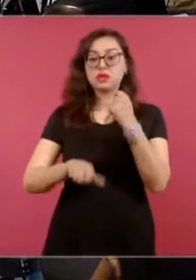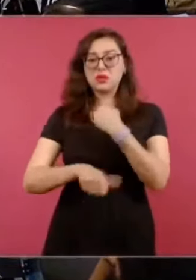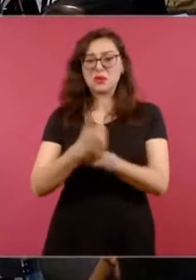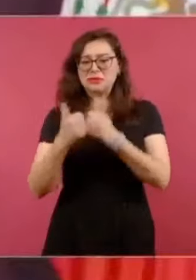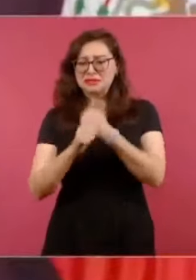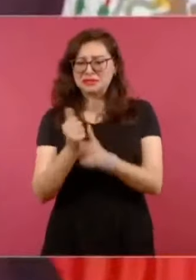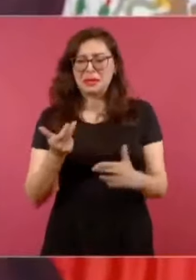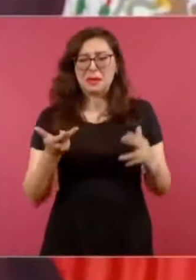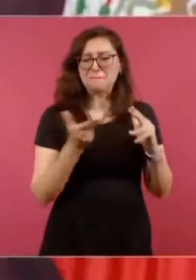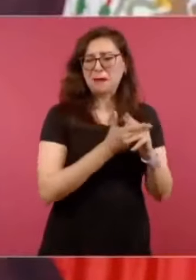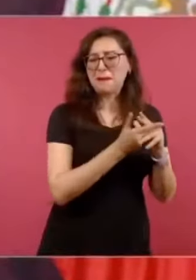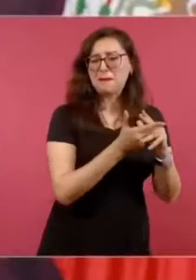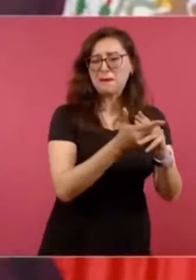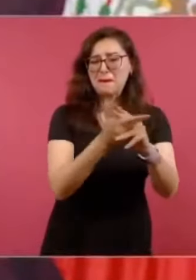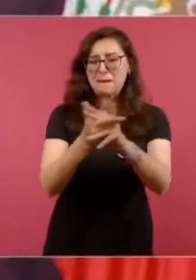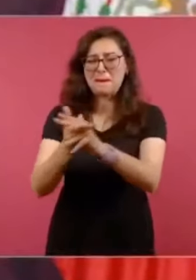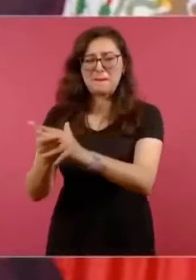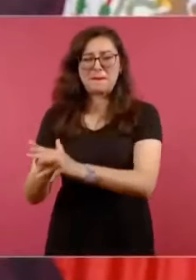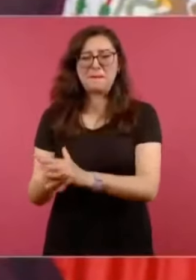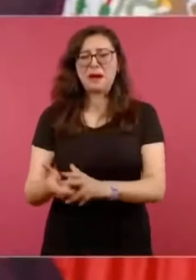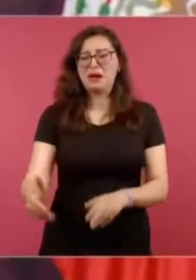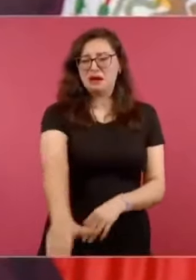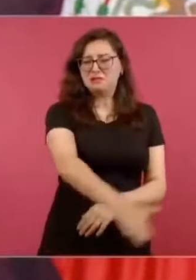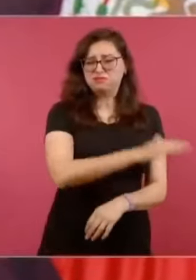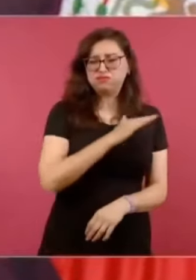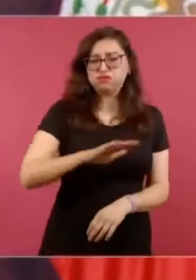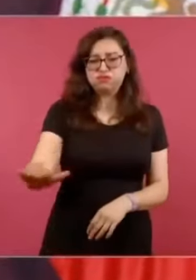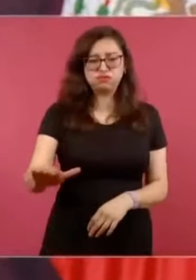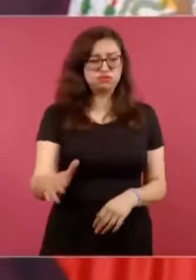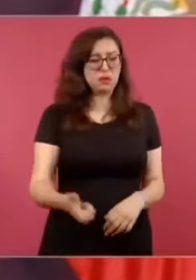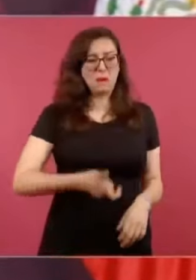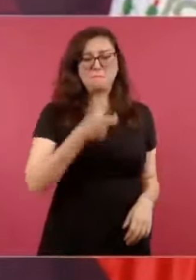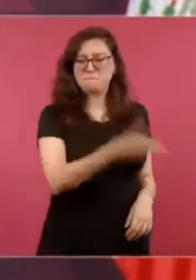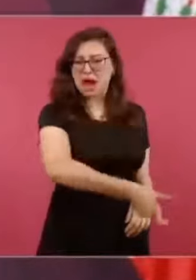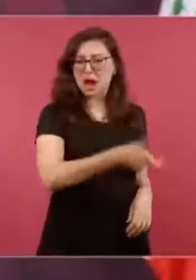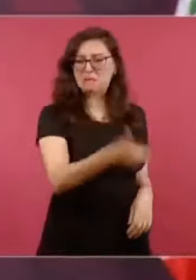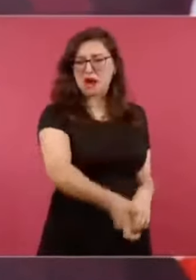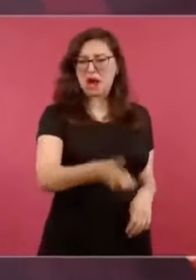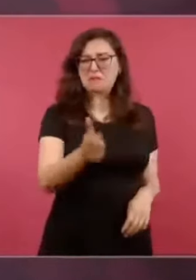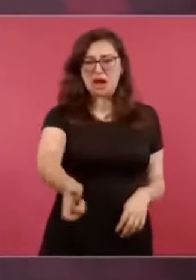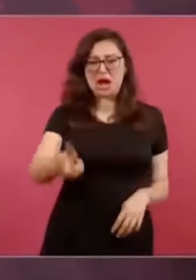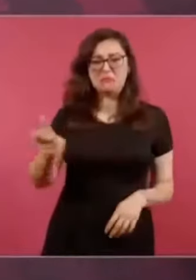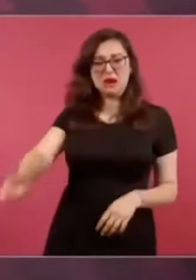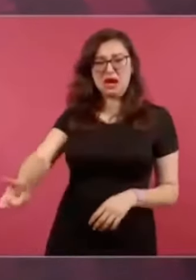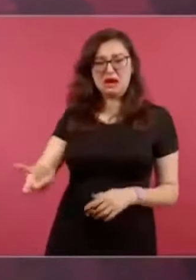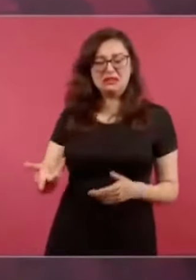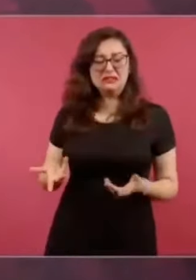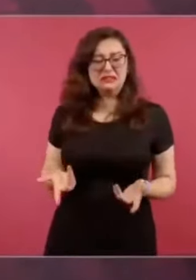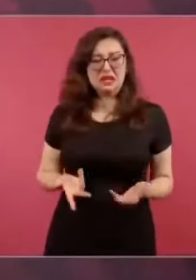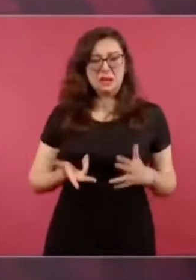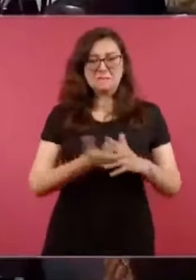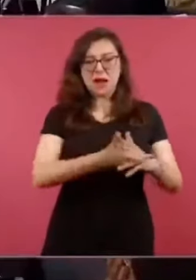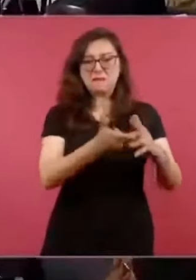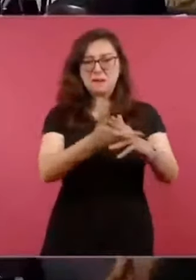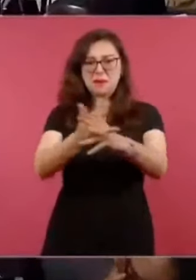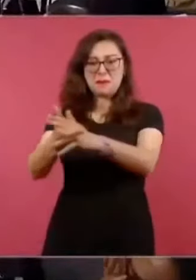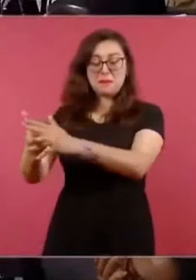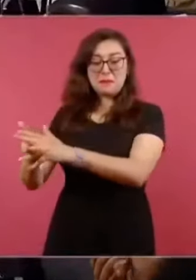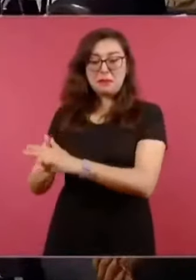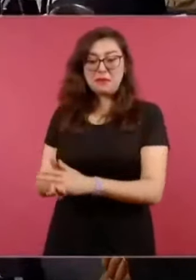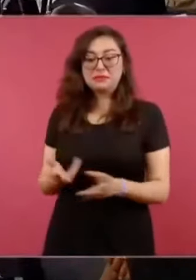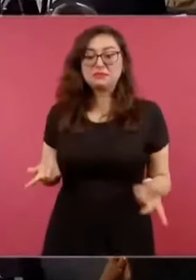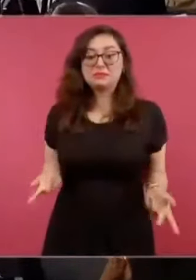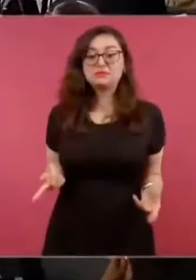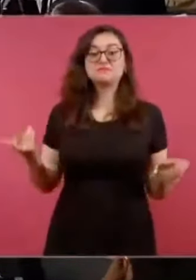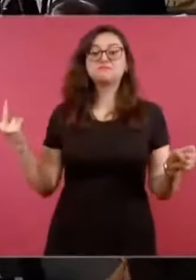y era el Mátalos en Caliente, los dueños de los